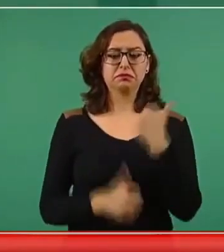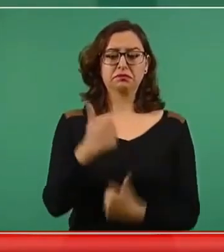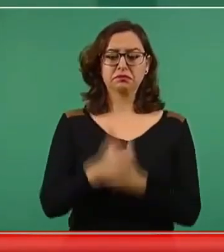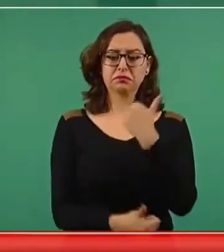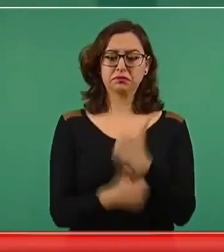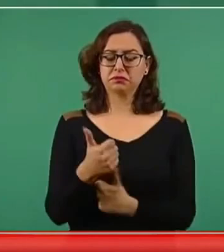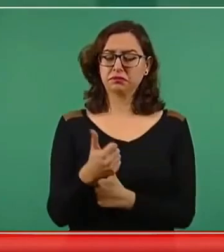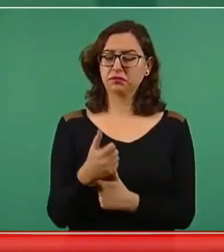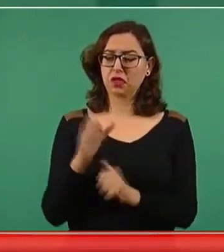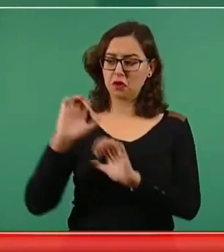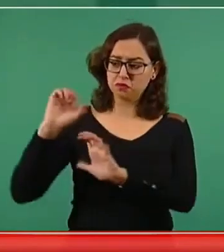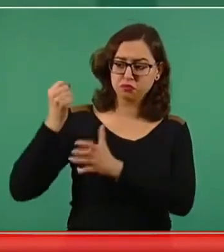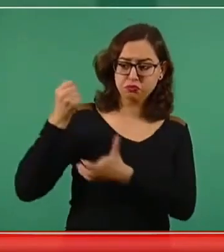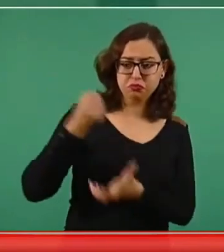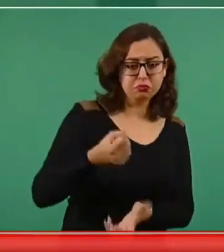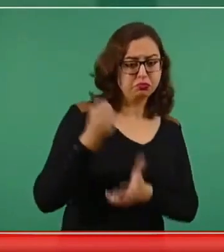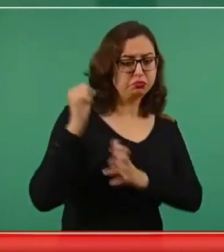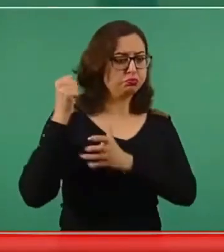invertir.